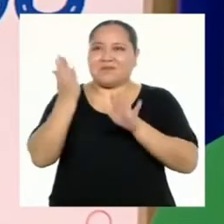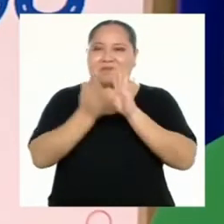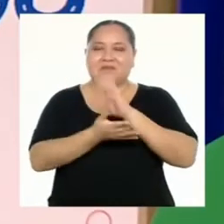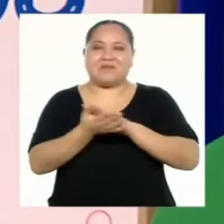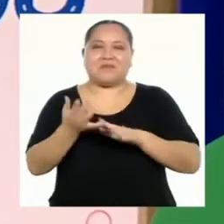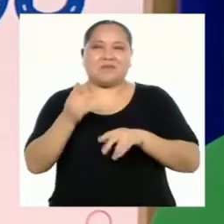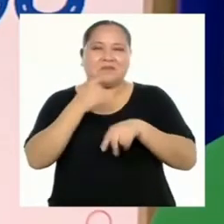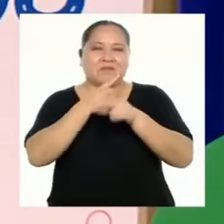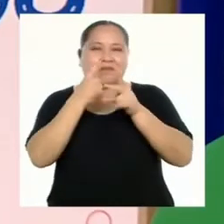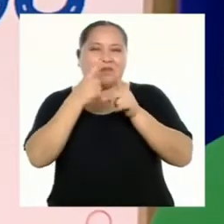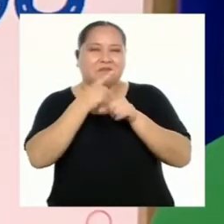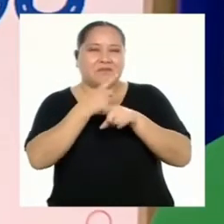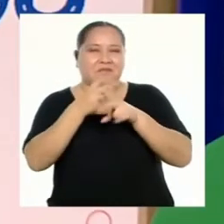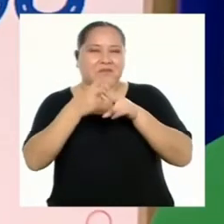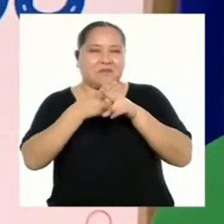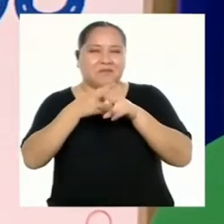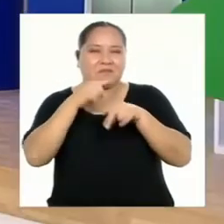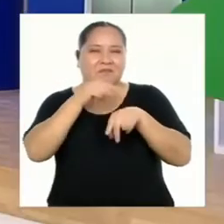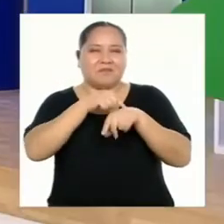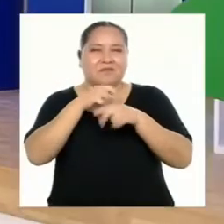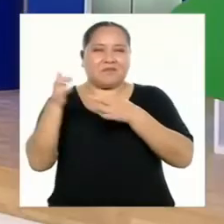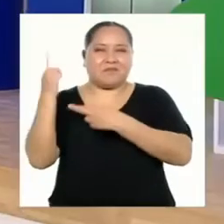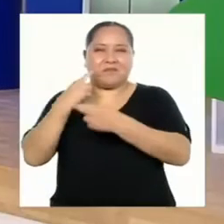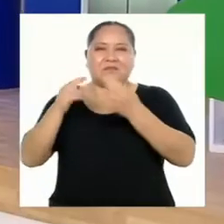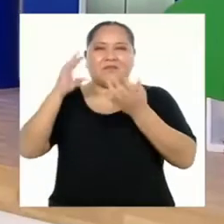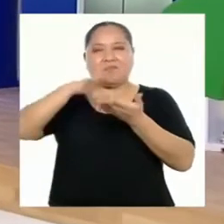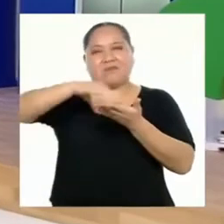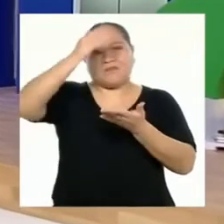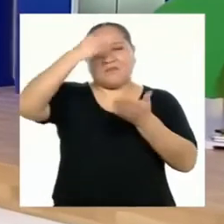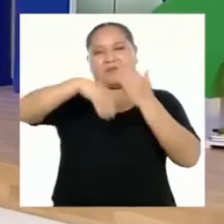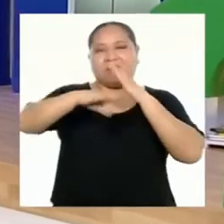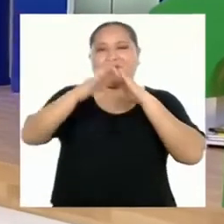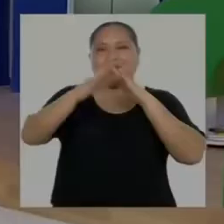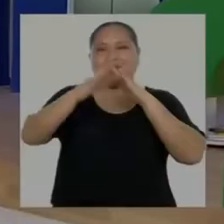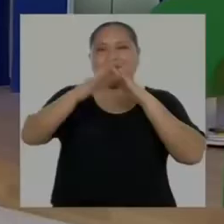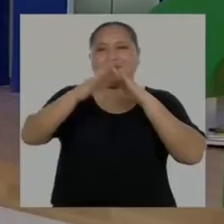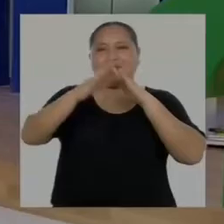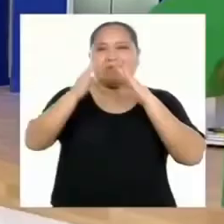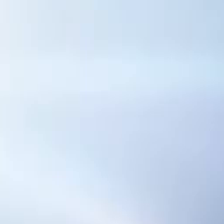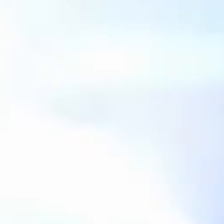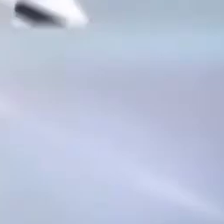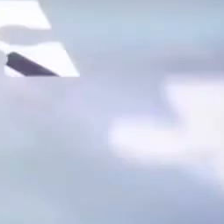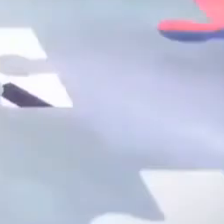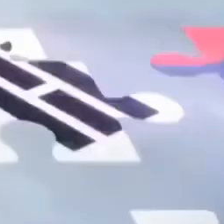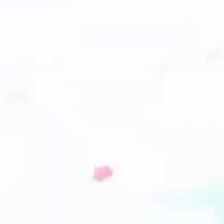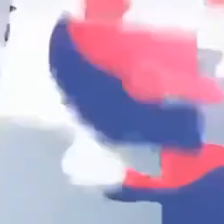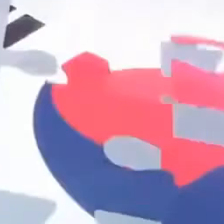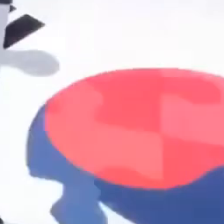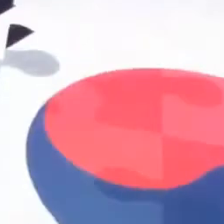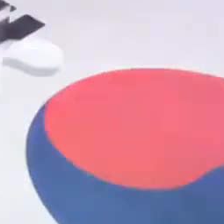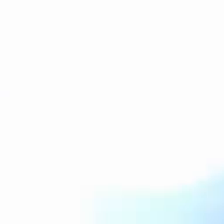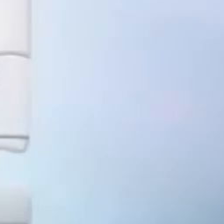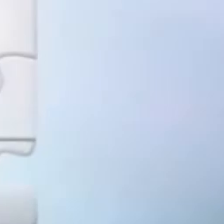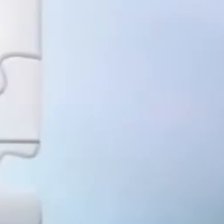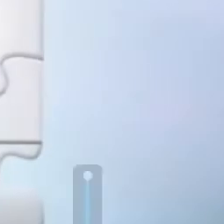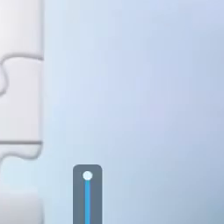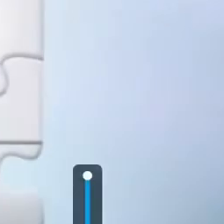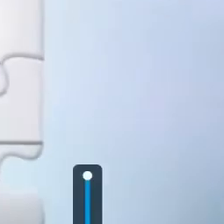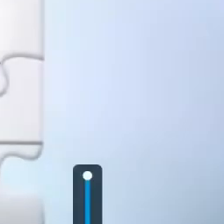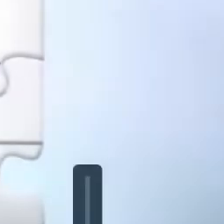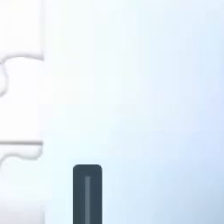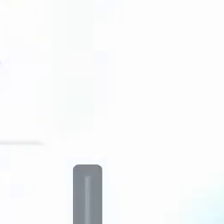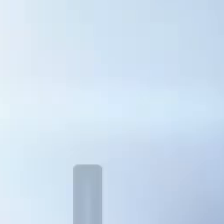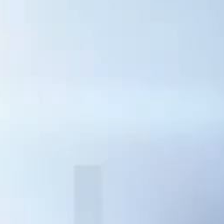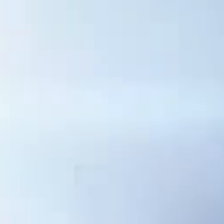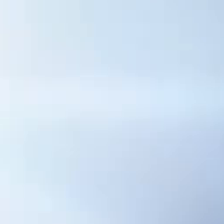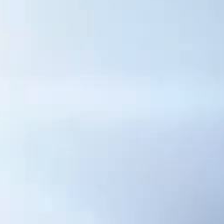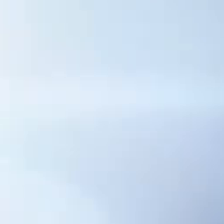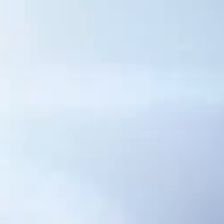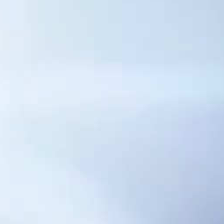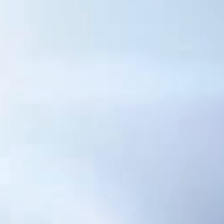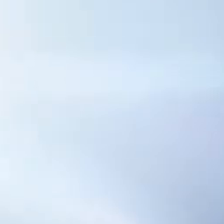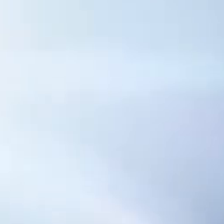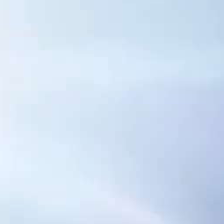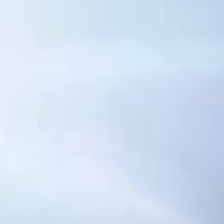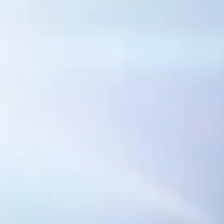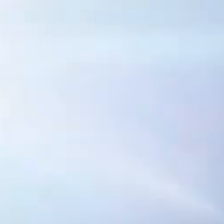muevan que en unos minutos regresamos con... Aprendo en Casa... ...Este sábado, Minuto...